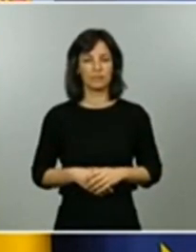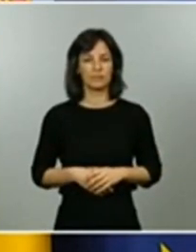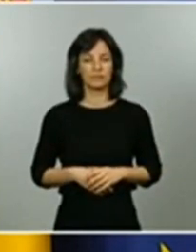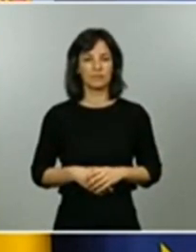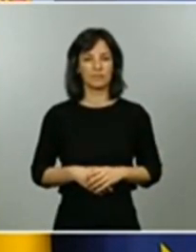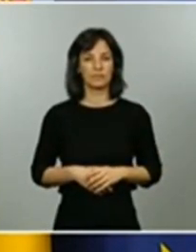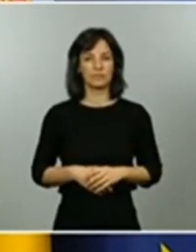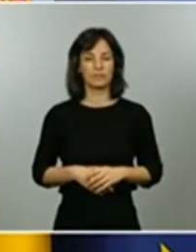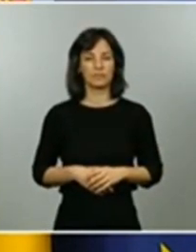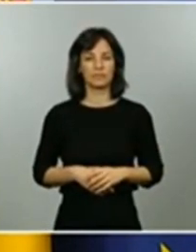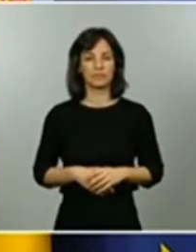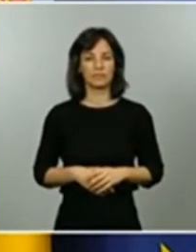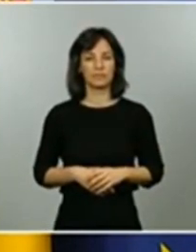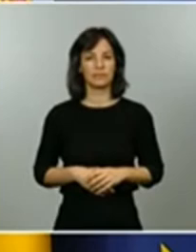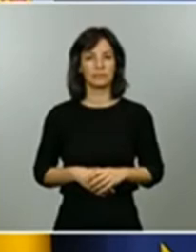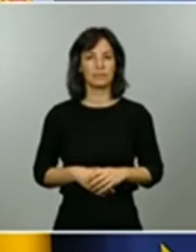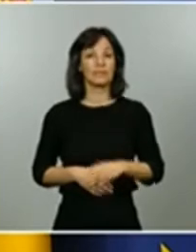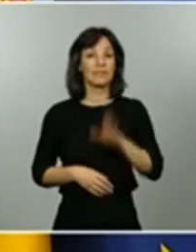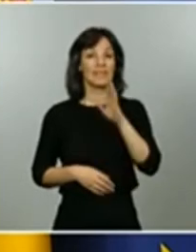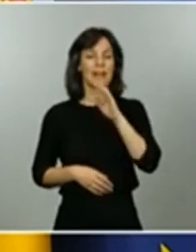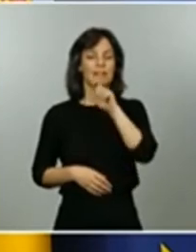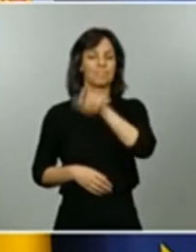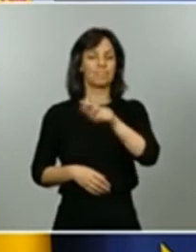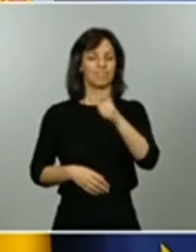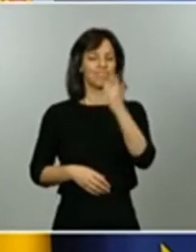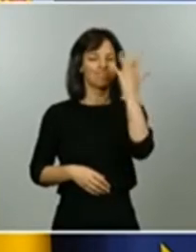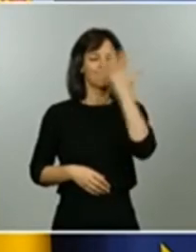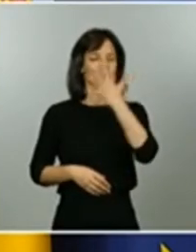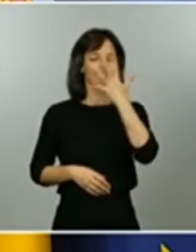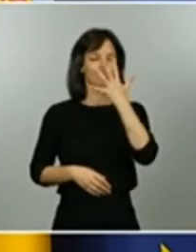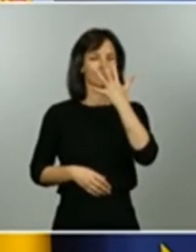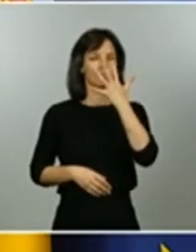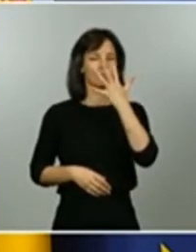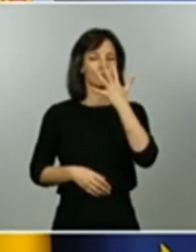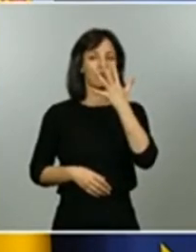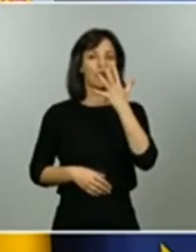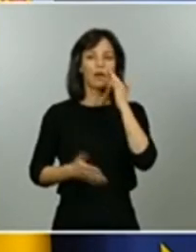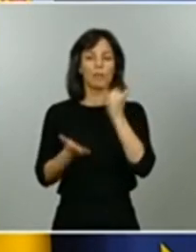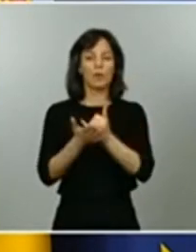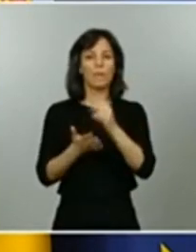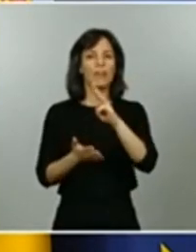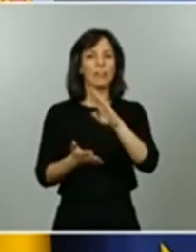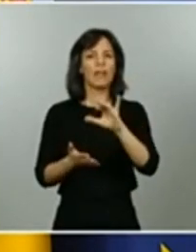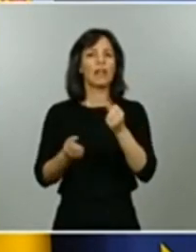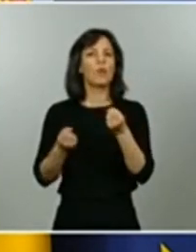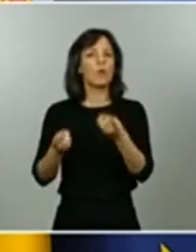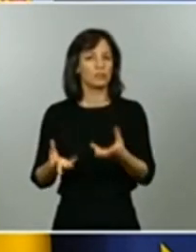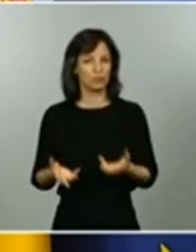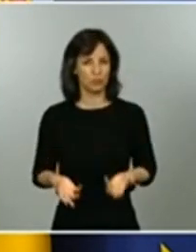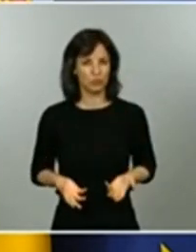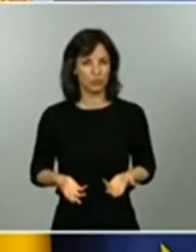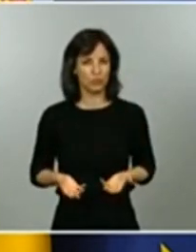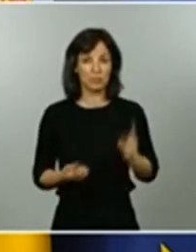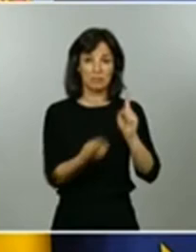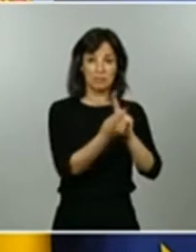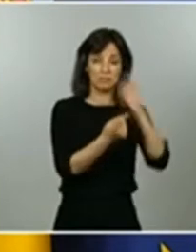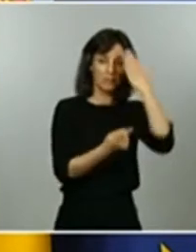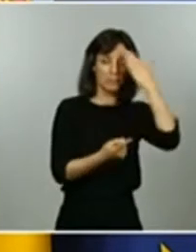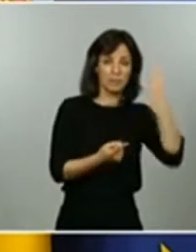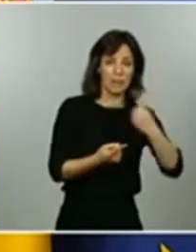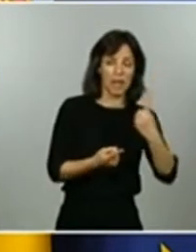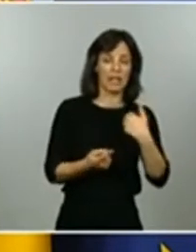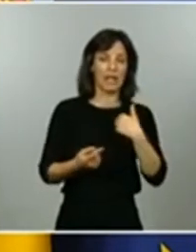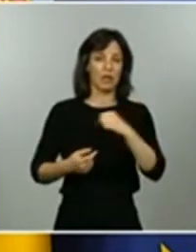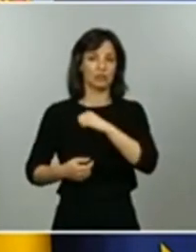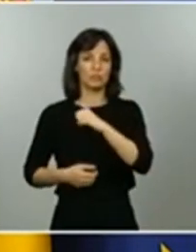se realiza una prueba de PCR, es decir, se detecta una infección vírica tanto en atención primaria como en atención hospitalaria y luego